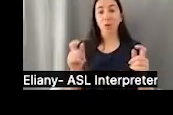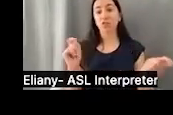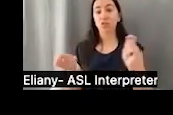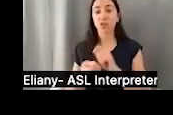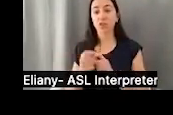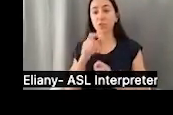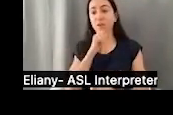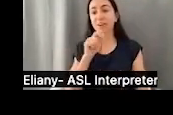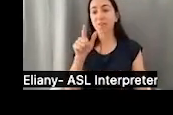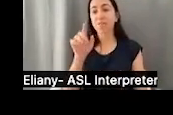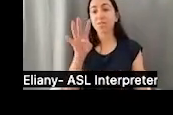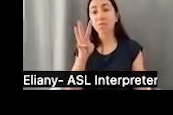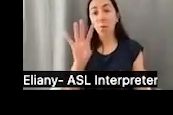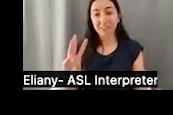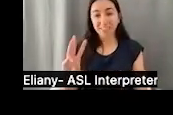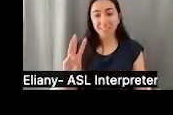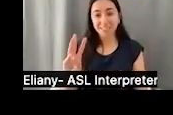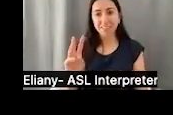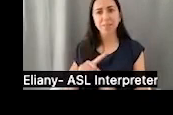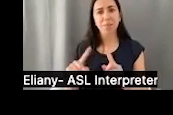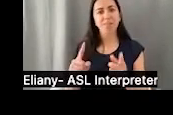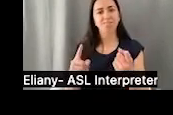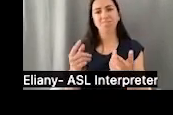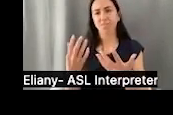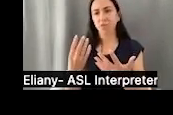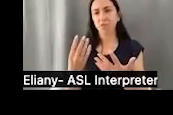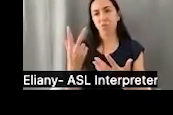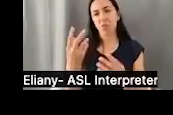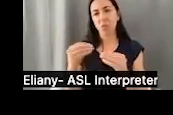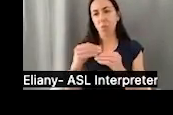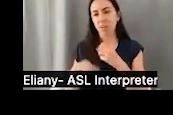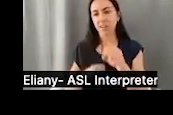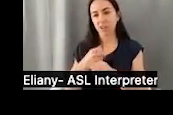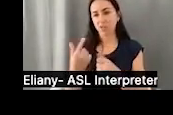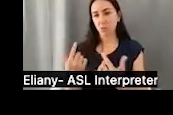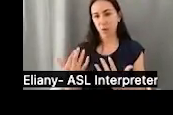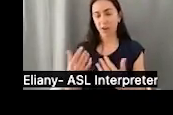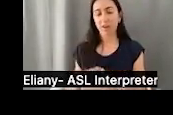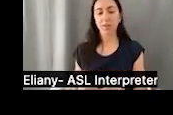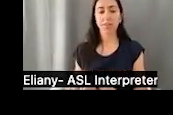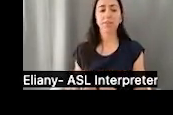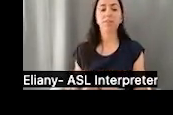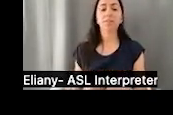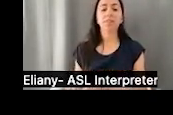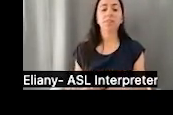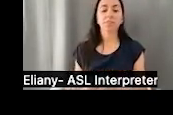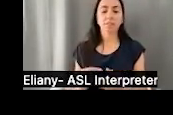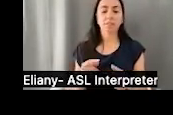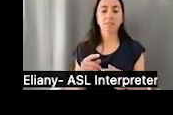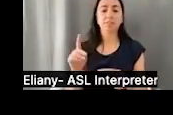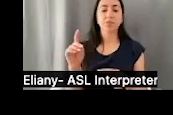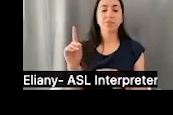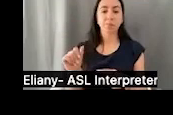edad está siendo elevada a la edad 46, pero eso no va a suceder hasta un par de años, tres años más, hasta que la